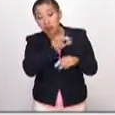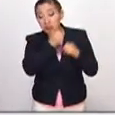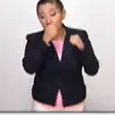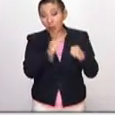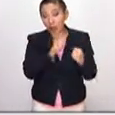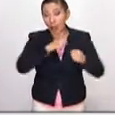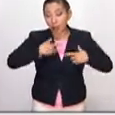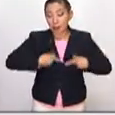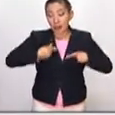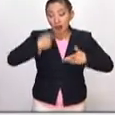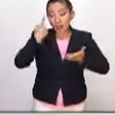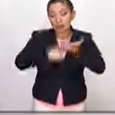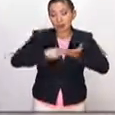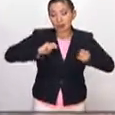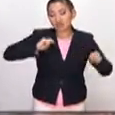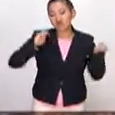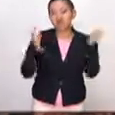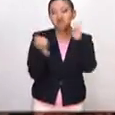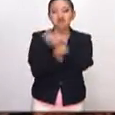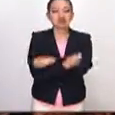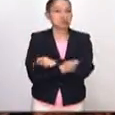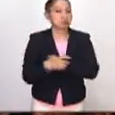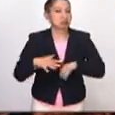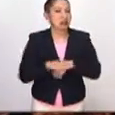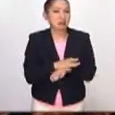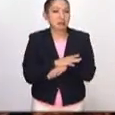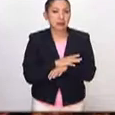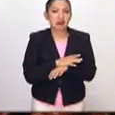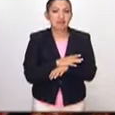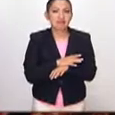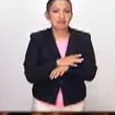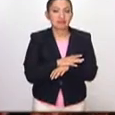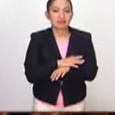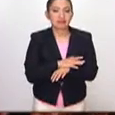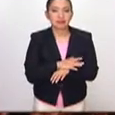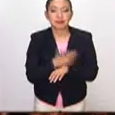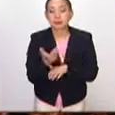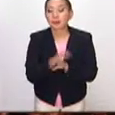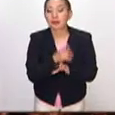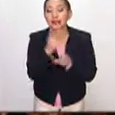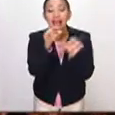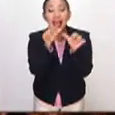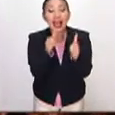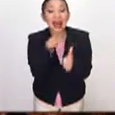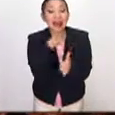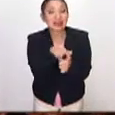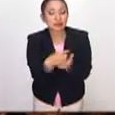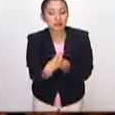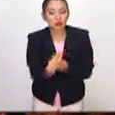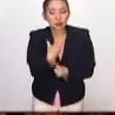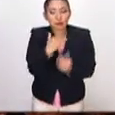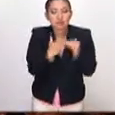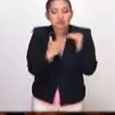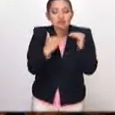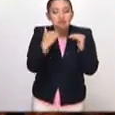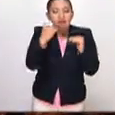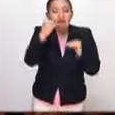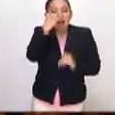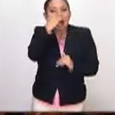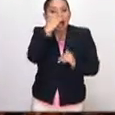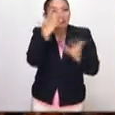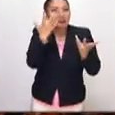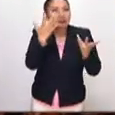podría asegurar que esa persona queda con un antes y un después. Porque el arte te eleva de